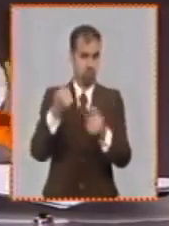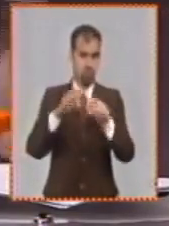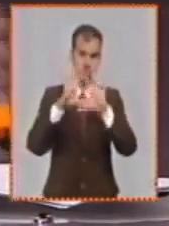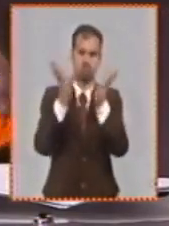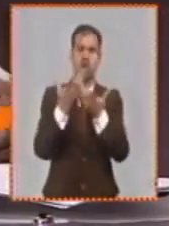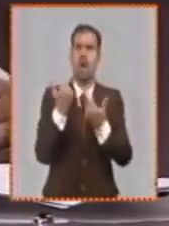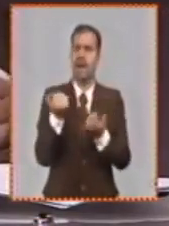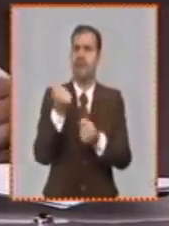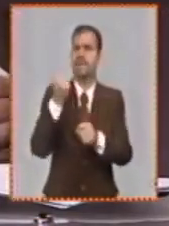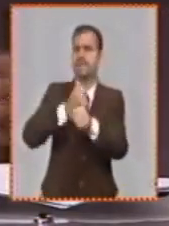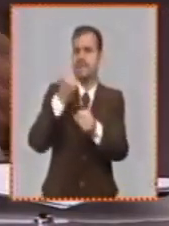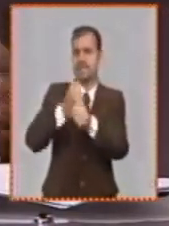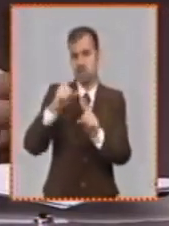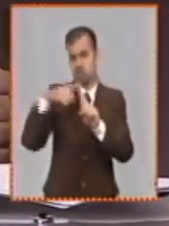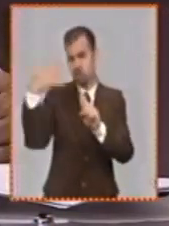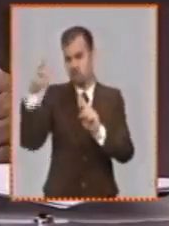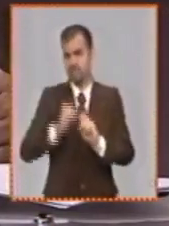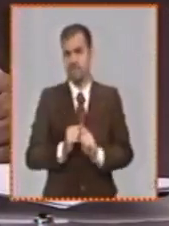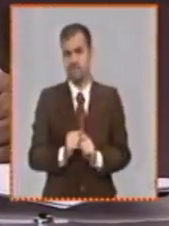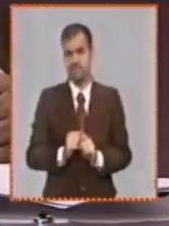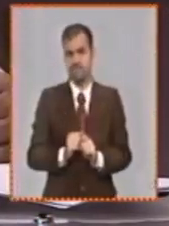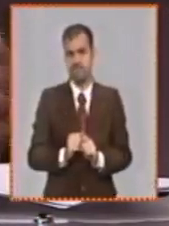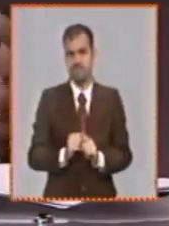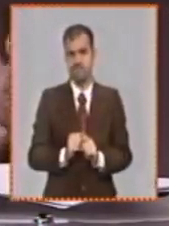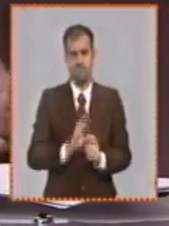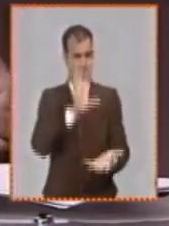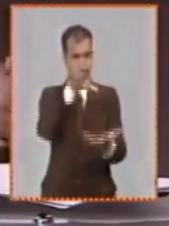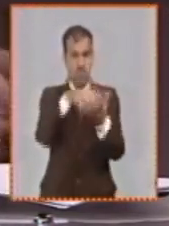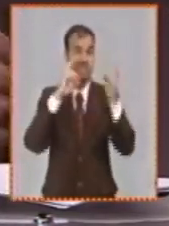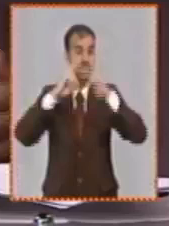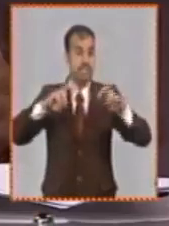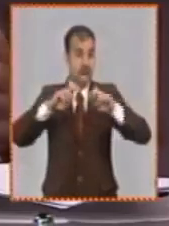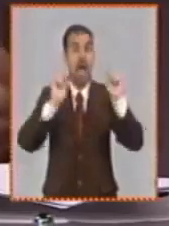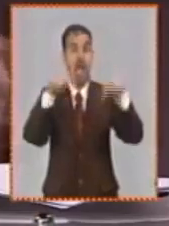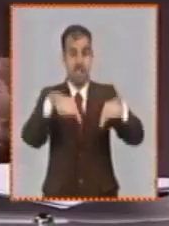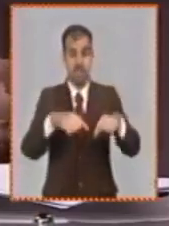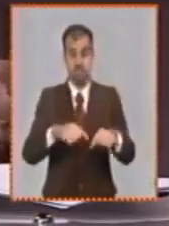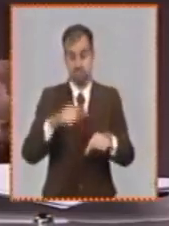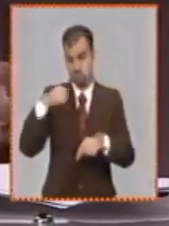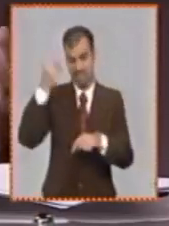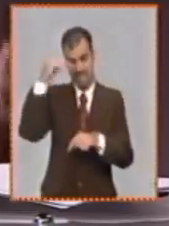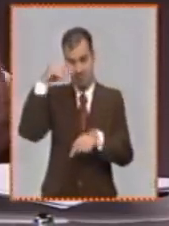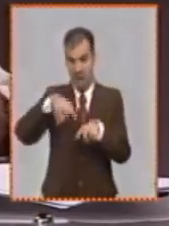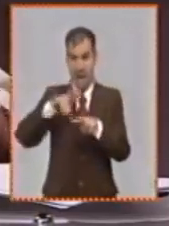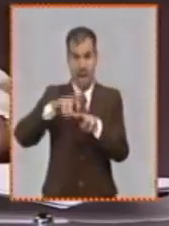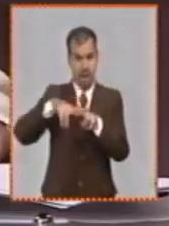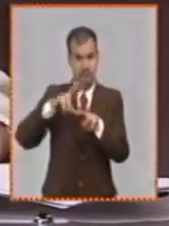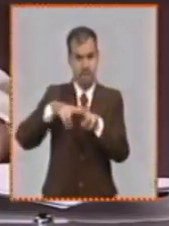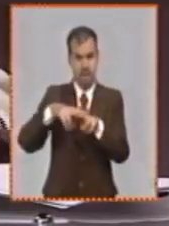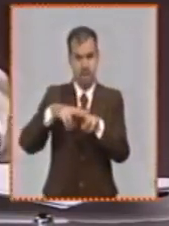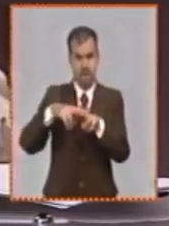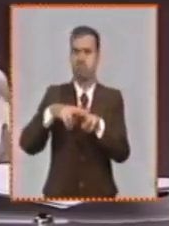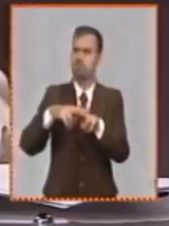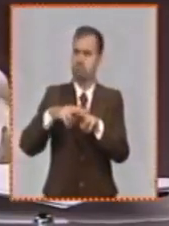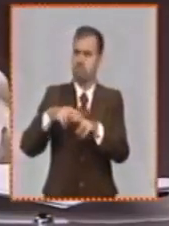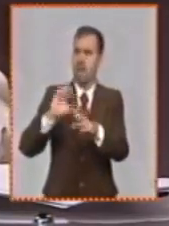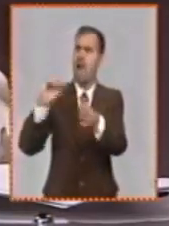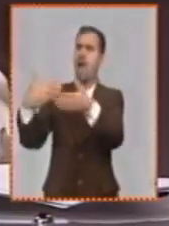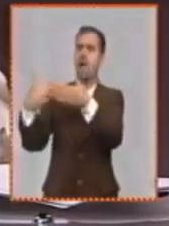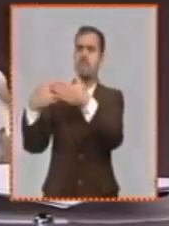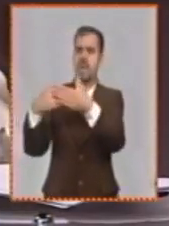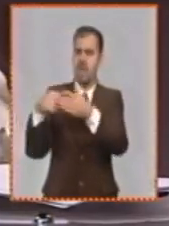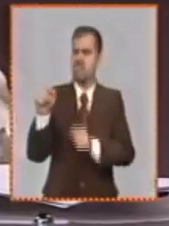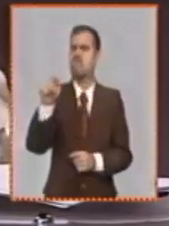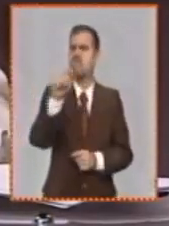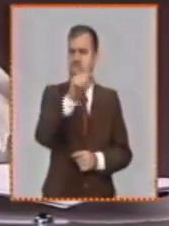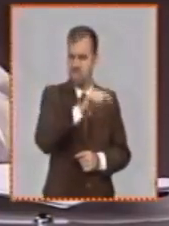economía para toda la actividad turística centros de investigación acá en la capital también hay muchos centros de trabajo que utilizan este